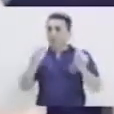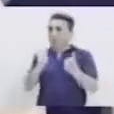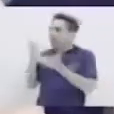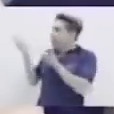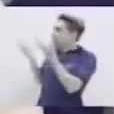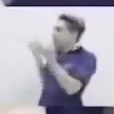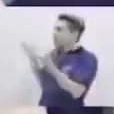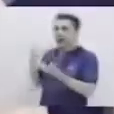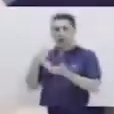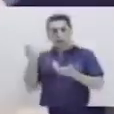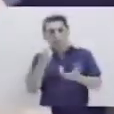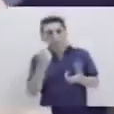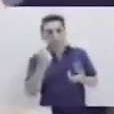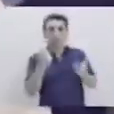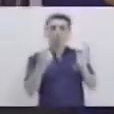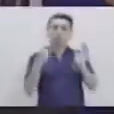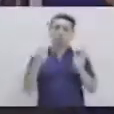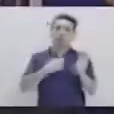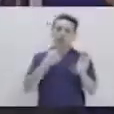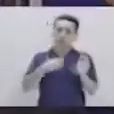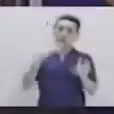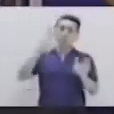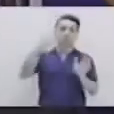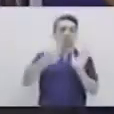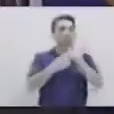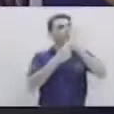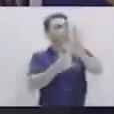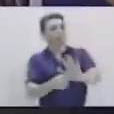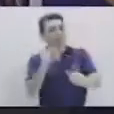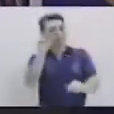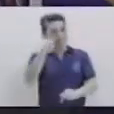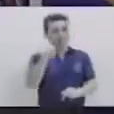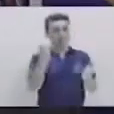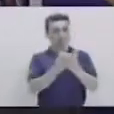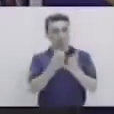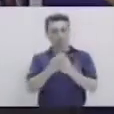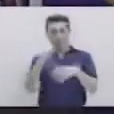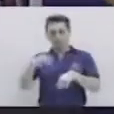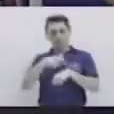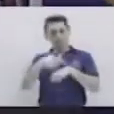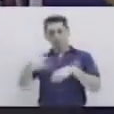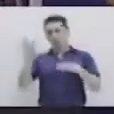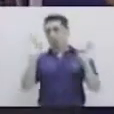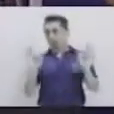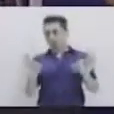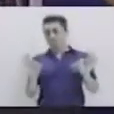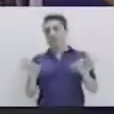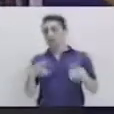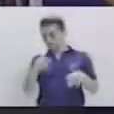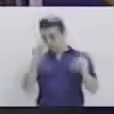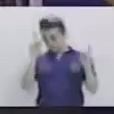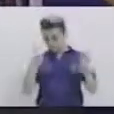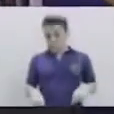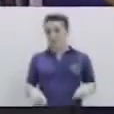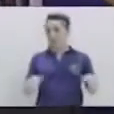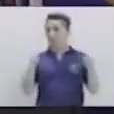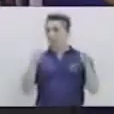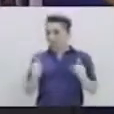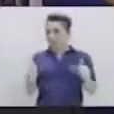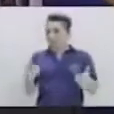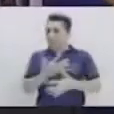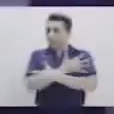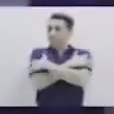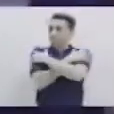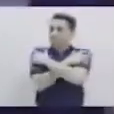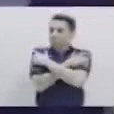y tu maestra al regresar a la escuela. Recuerda que esta situación pasará muy pronto. Y debemos ser muy, pero muy